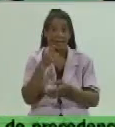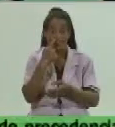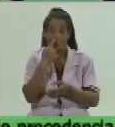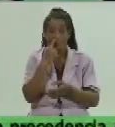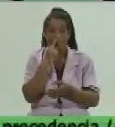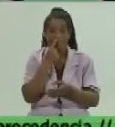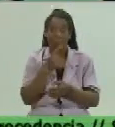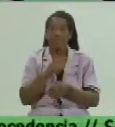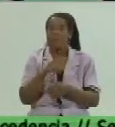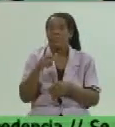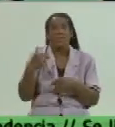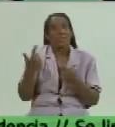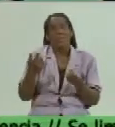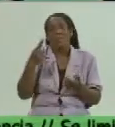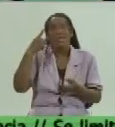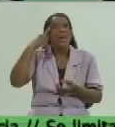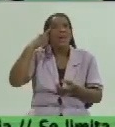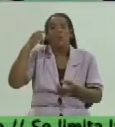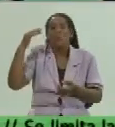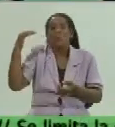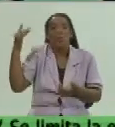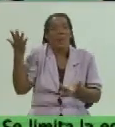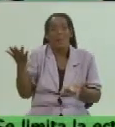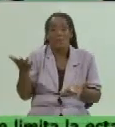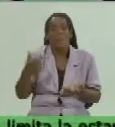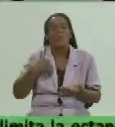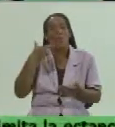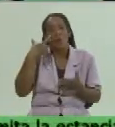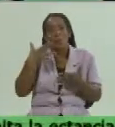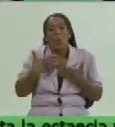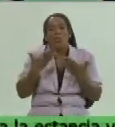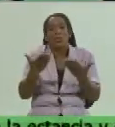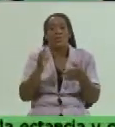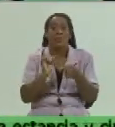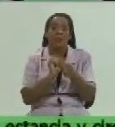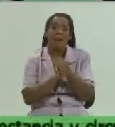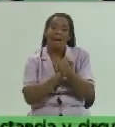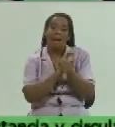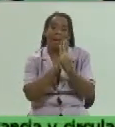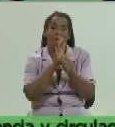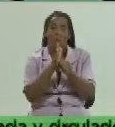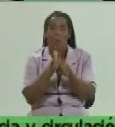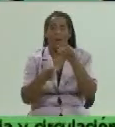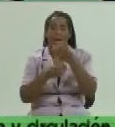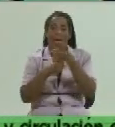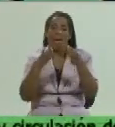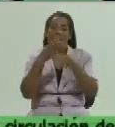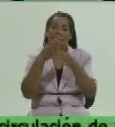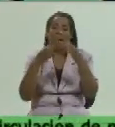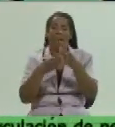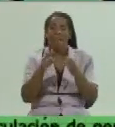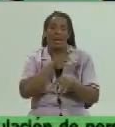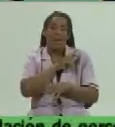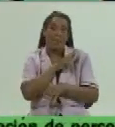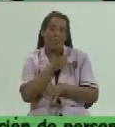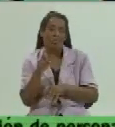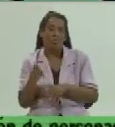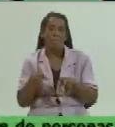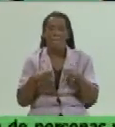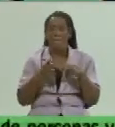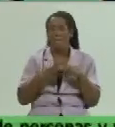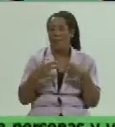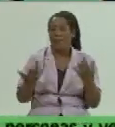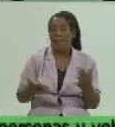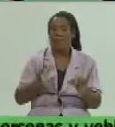Yo diría que es un sueño, pero yo quiero en primer lugar reconocer que es la obra de la revolución. Es la obra de la revolución para mantener la salud del pueblo.